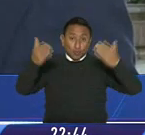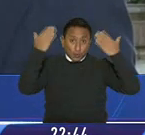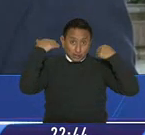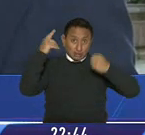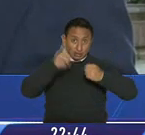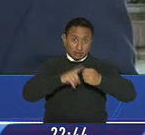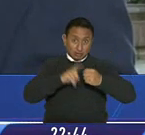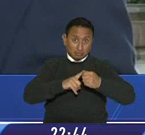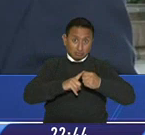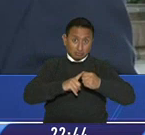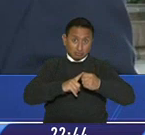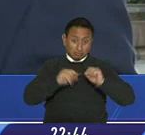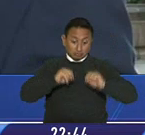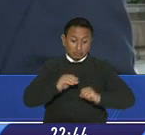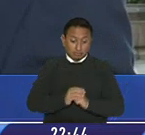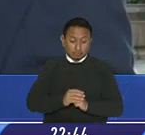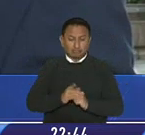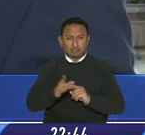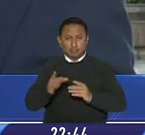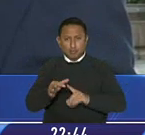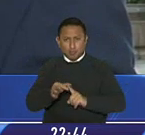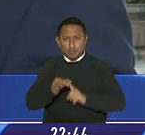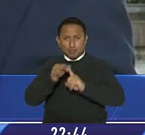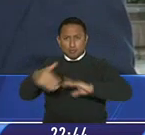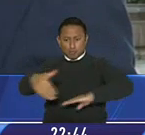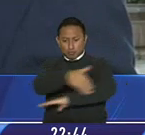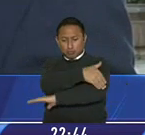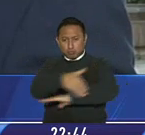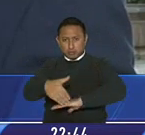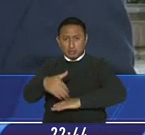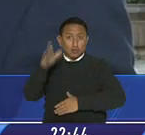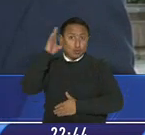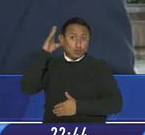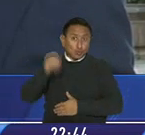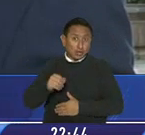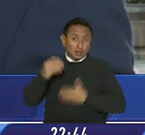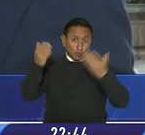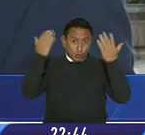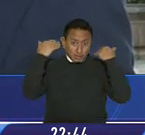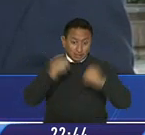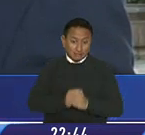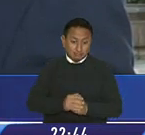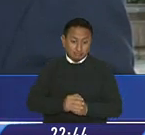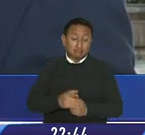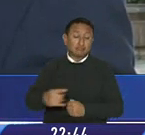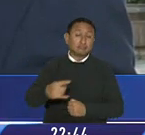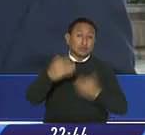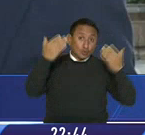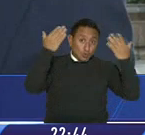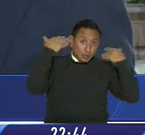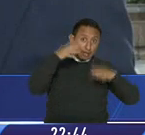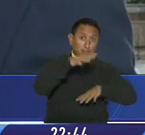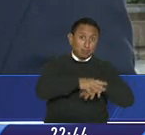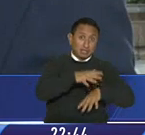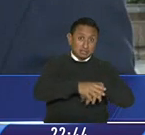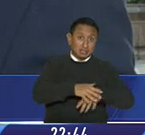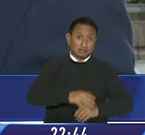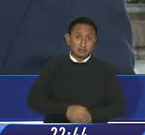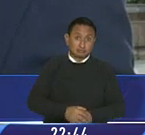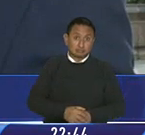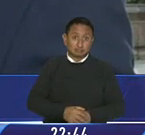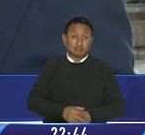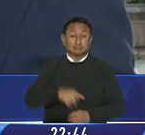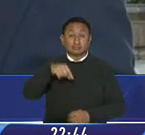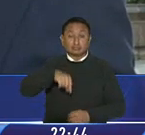también carreteras importantes como la cuenca Guayaquil carreteras importantes como la Guayaquil Machala tenemos la